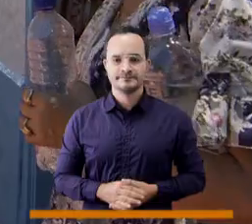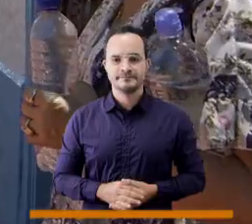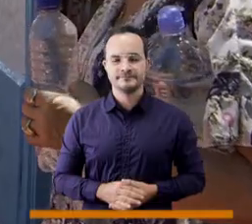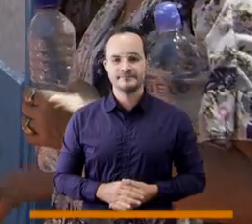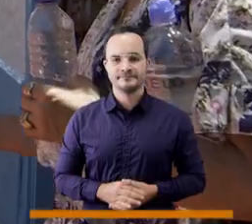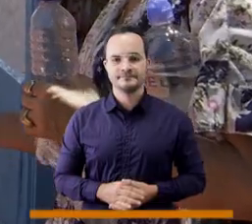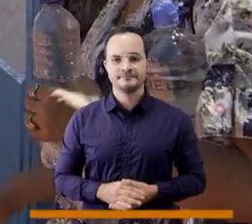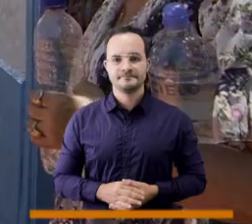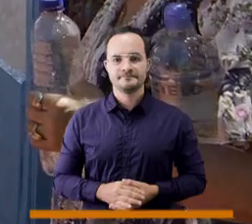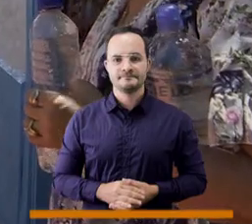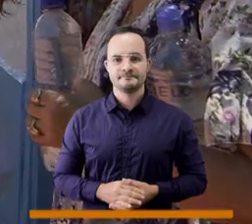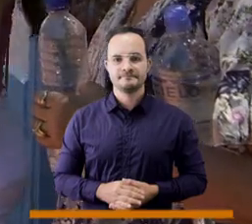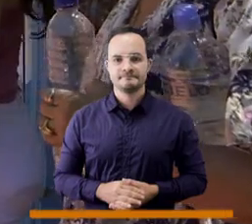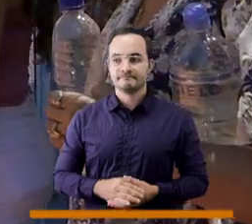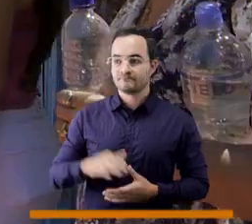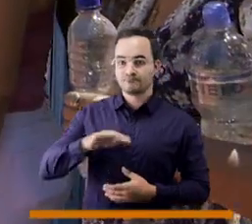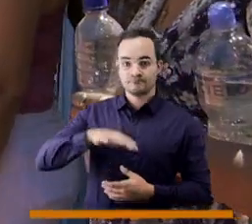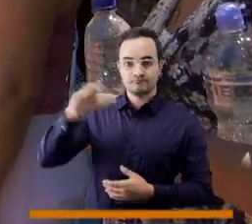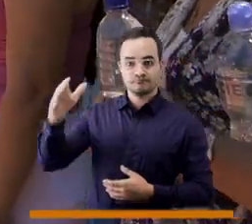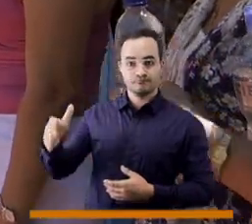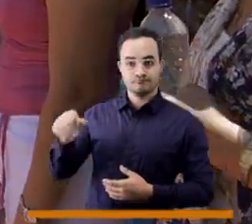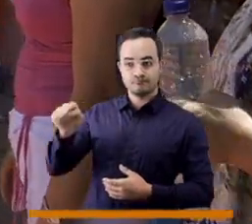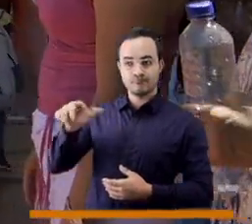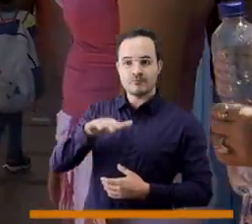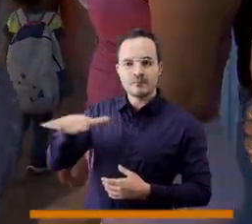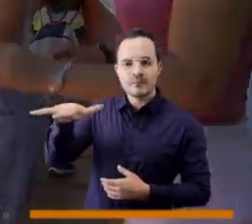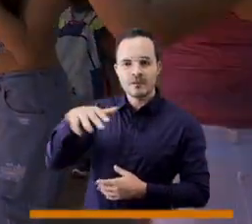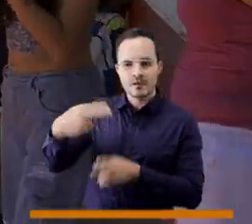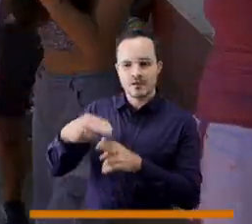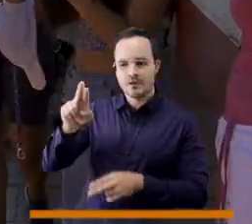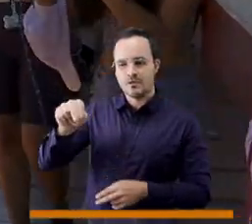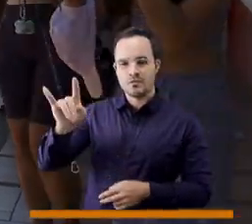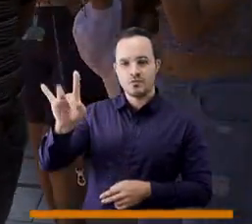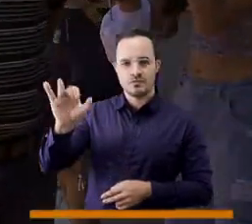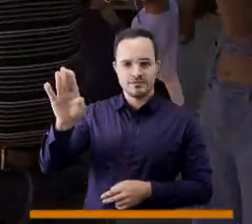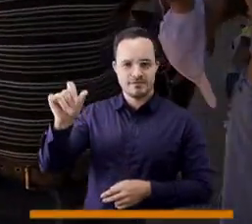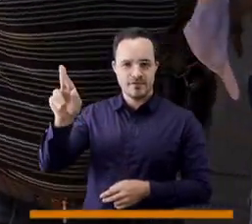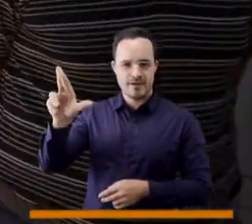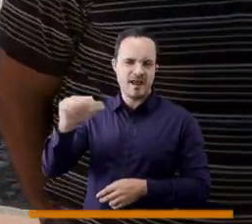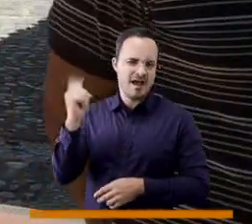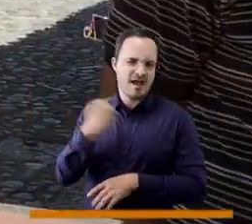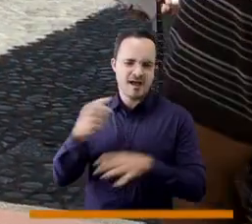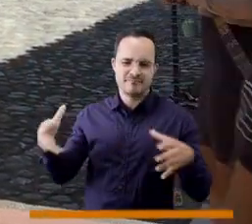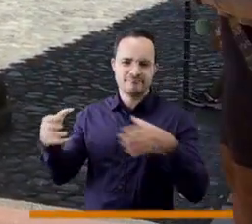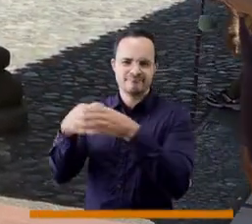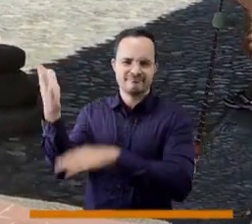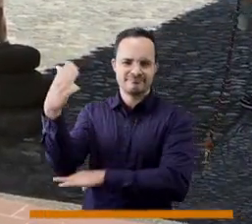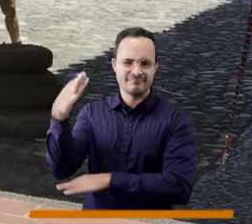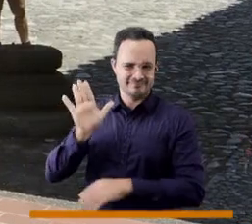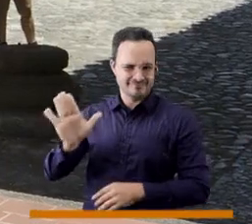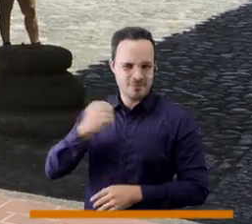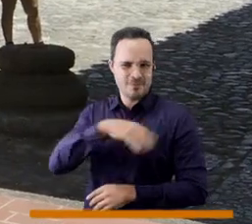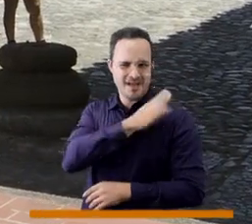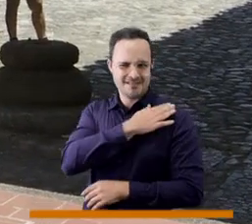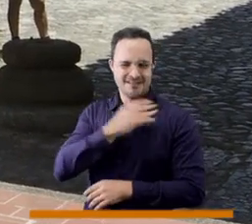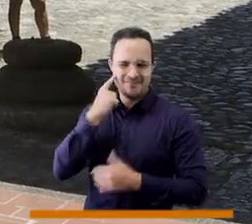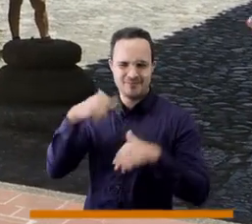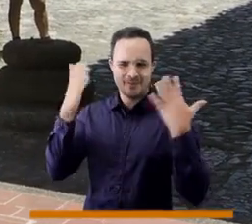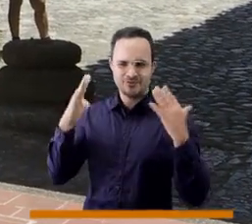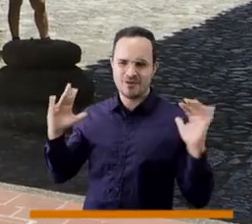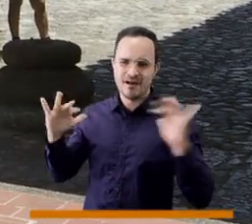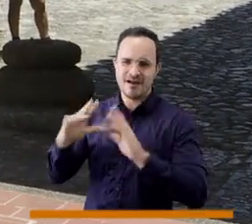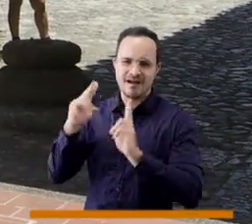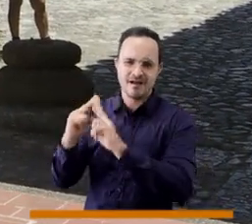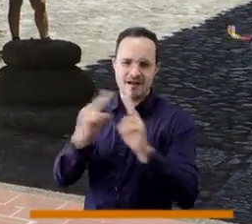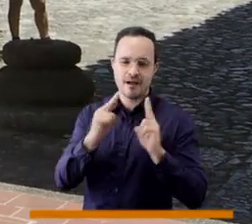en lo más alto del cerro nutibara o como muchos lo conocemos en el pueblito paisa hay un museo que no puede pasar inadvertido pero que